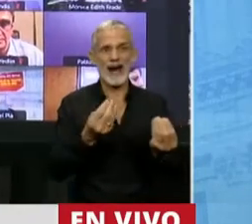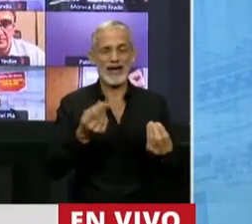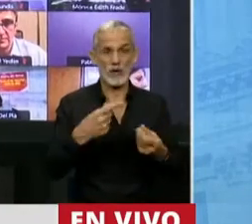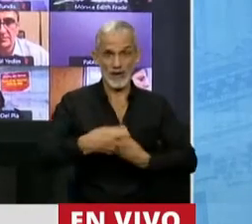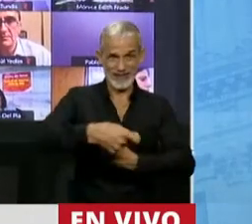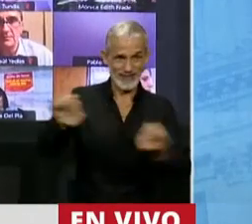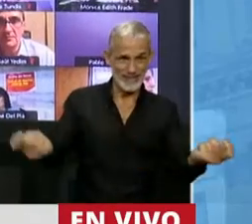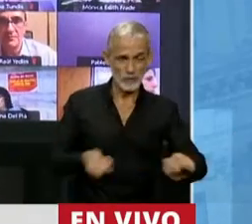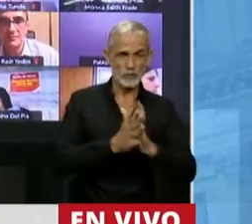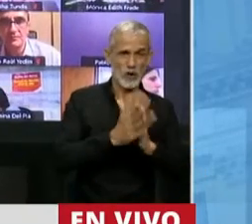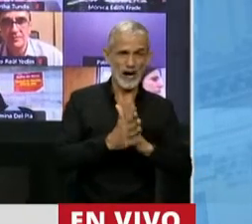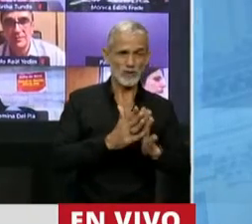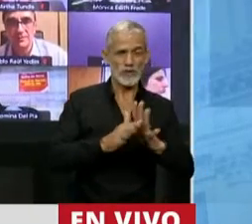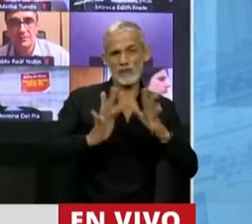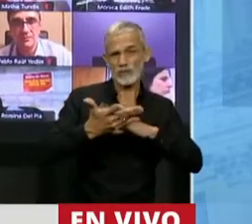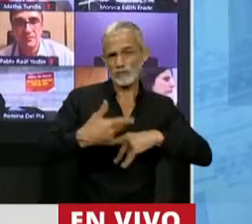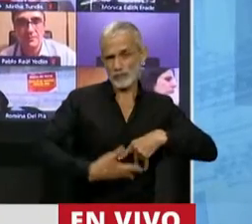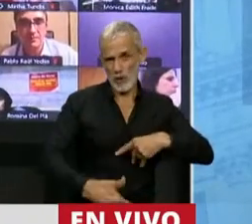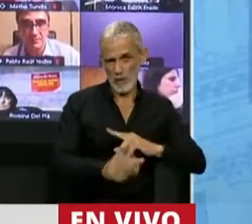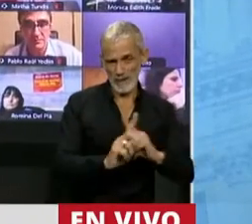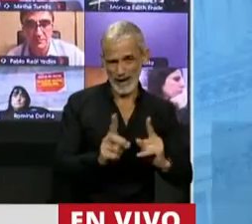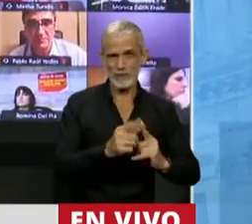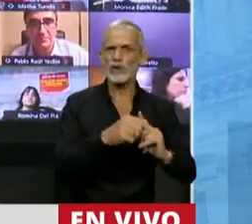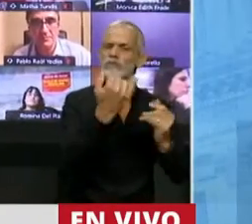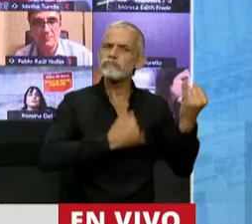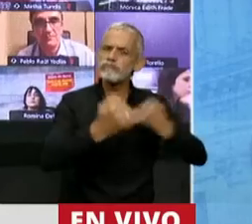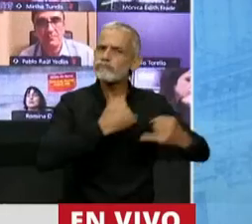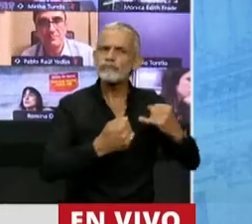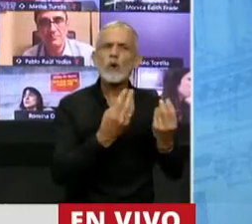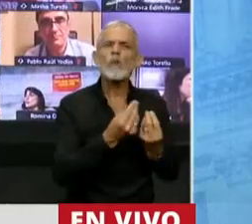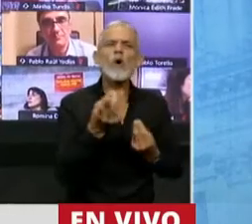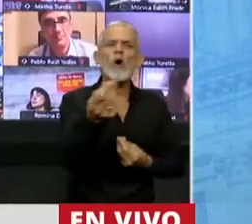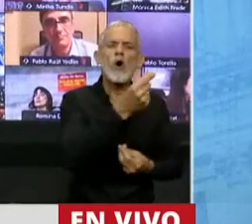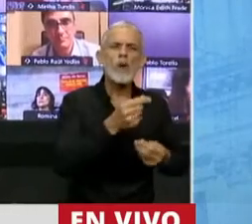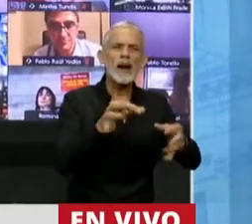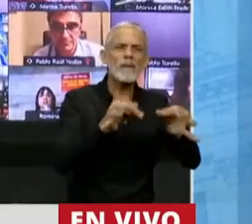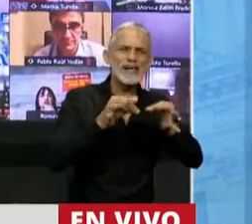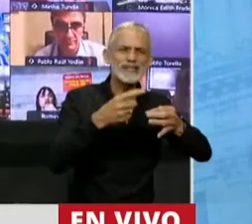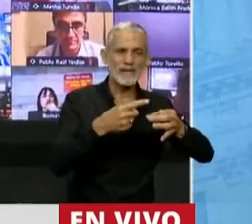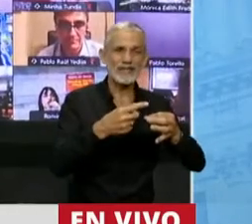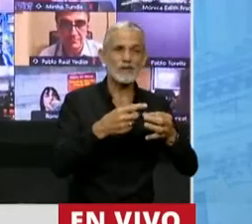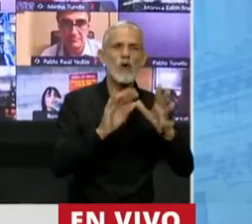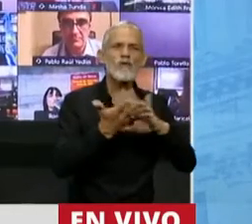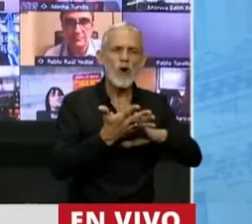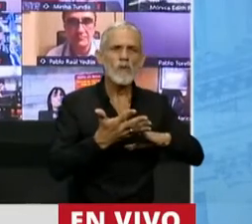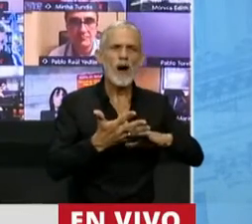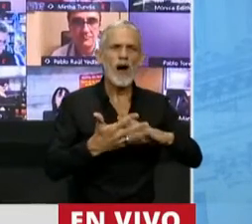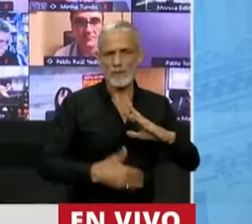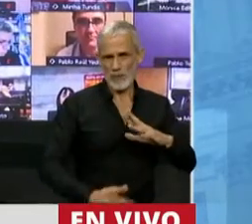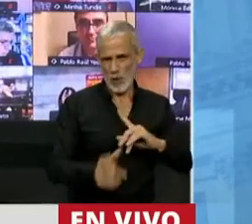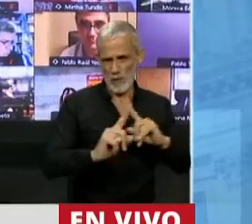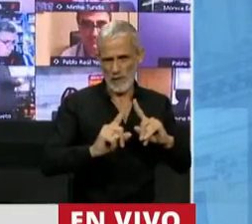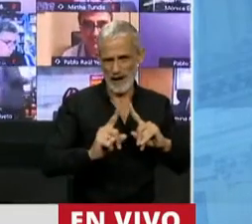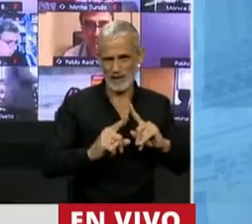distribución y que informe detalladamente la compra de preservativos, los distintos métodos que